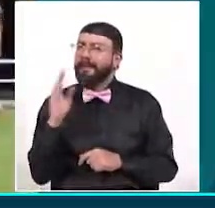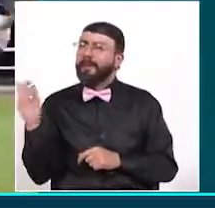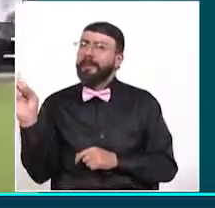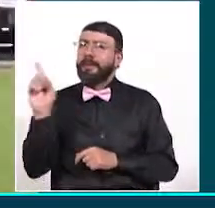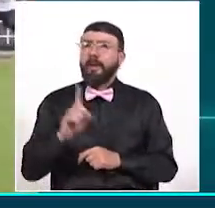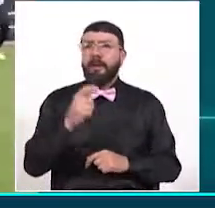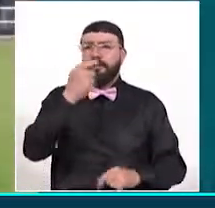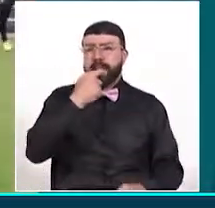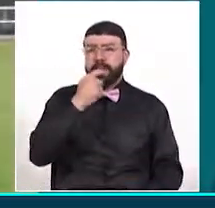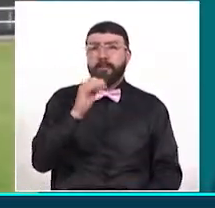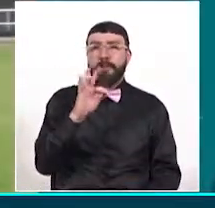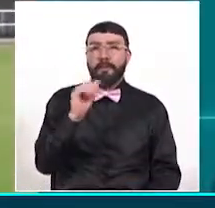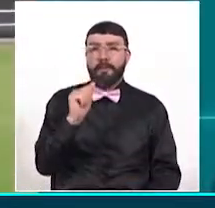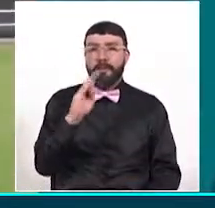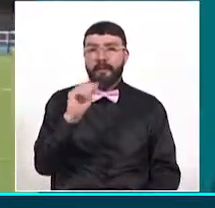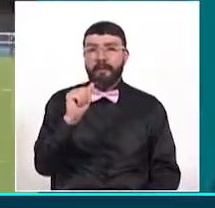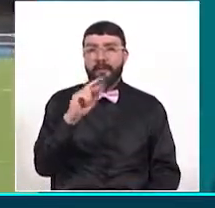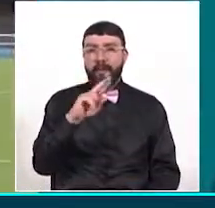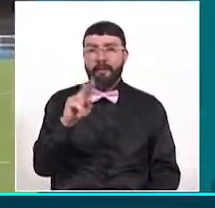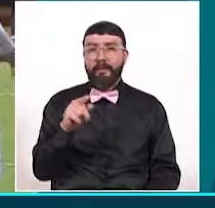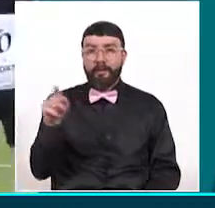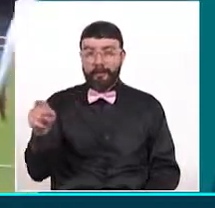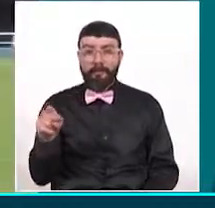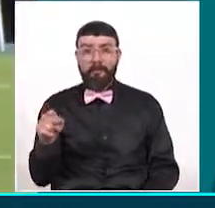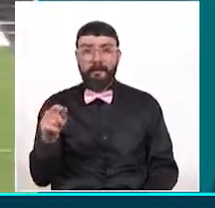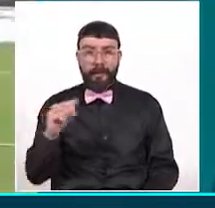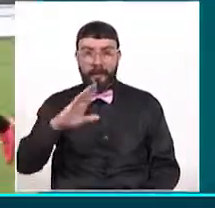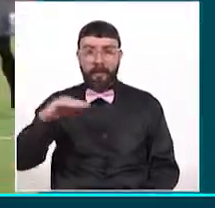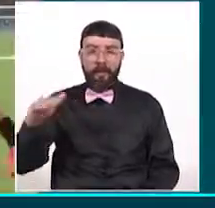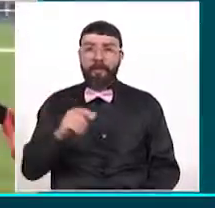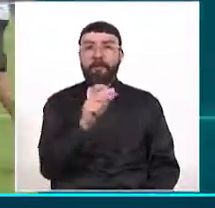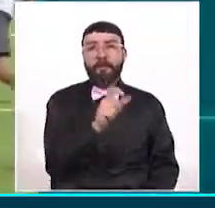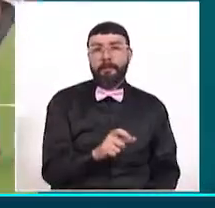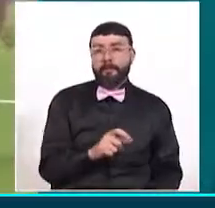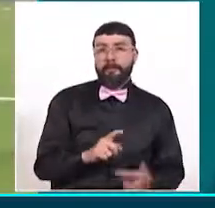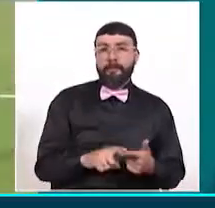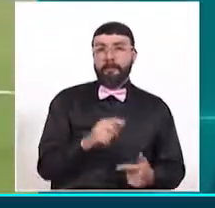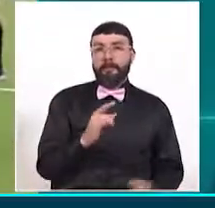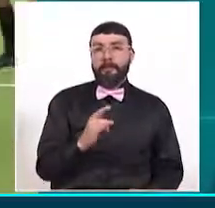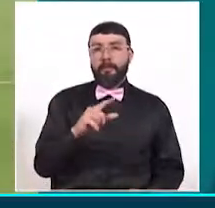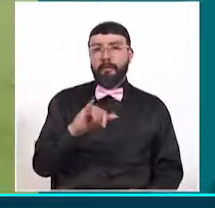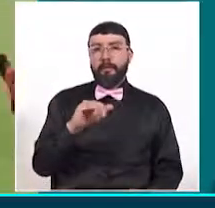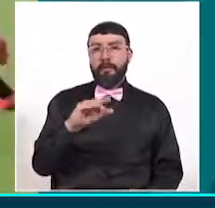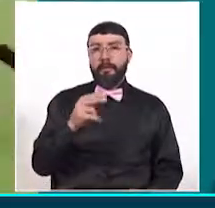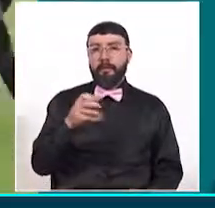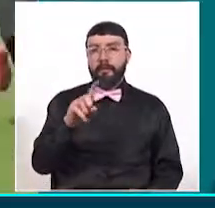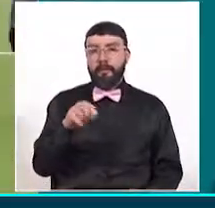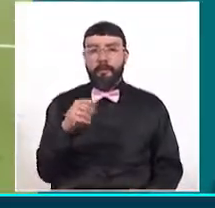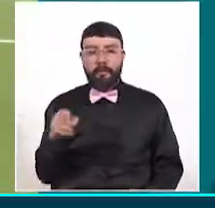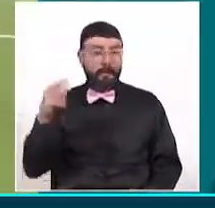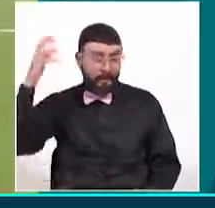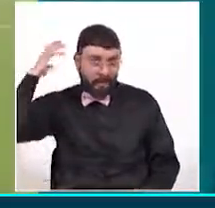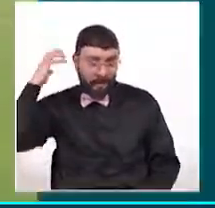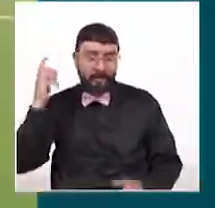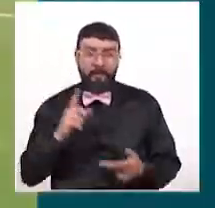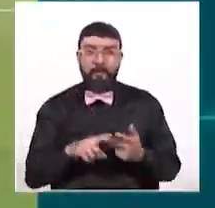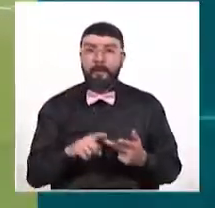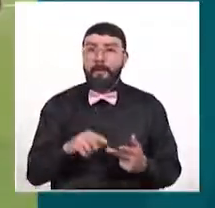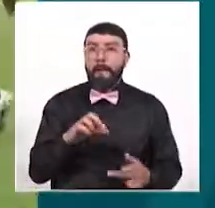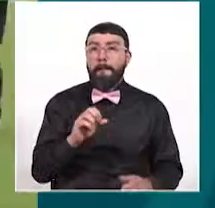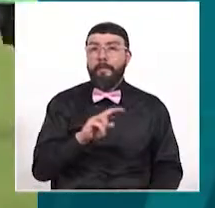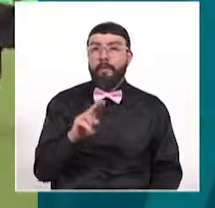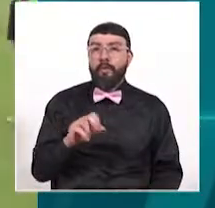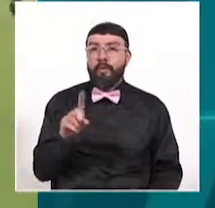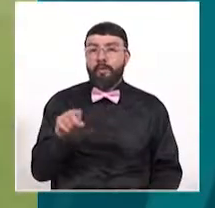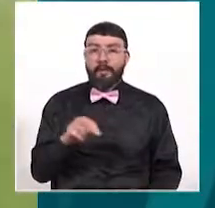serán Jorge Tavares de Antioquia, el asistente 1 será Víctor Wilches de Casanare, el asistente 2 Jair Pozós de Nariño y